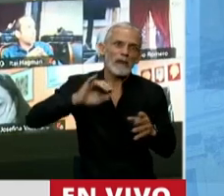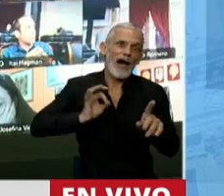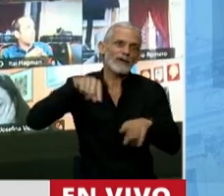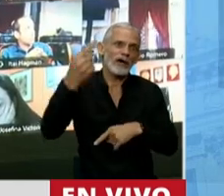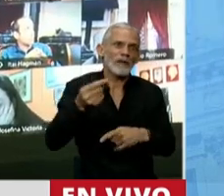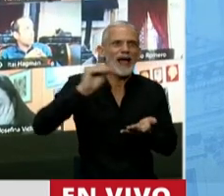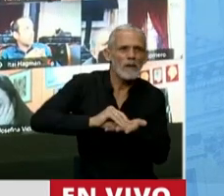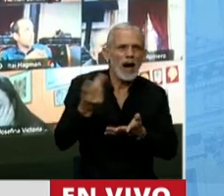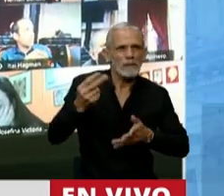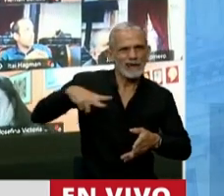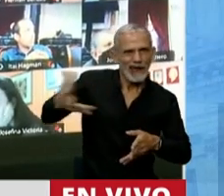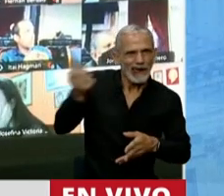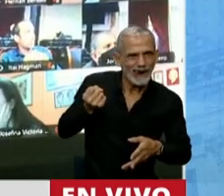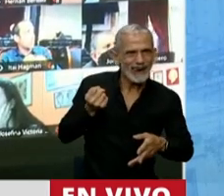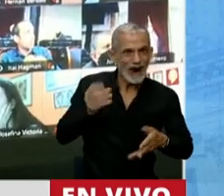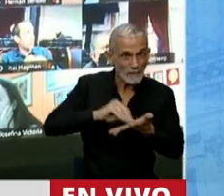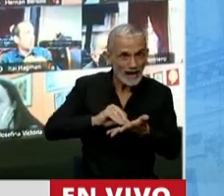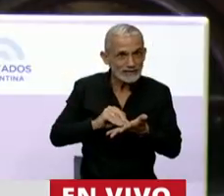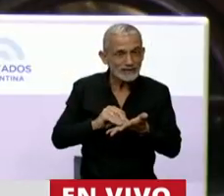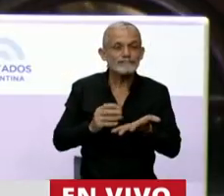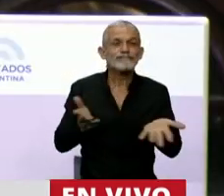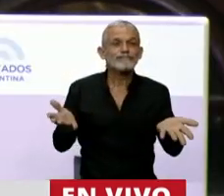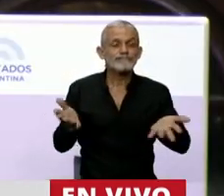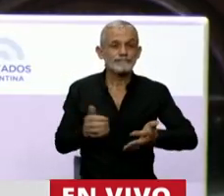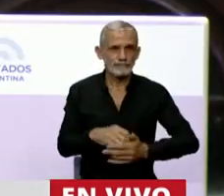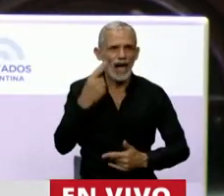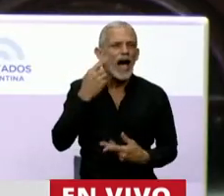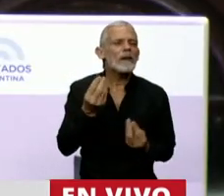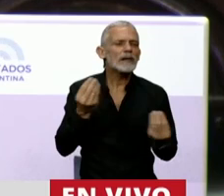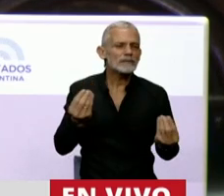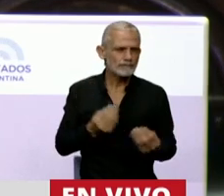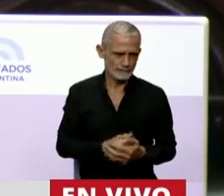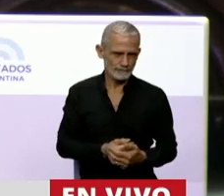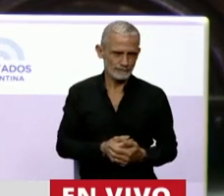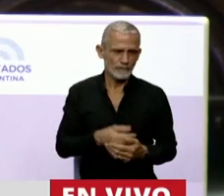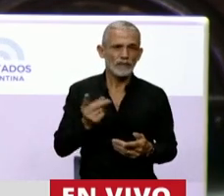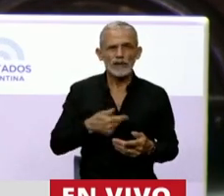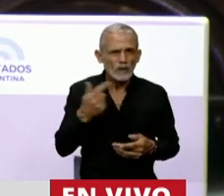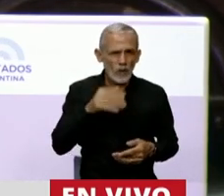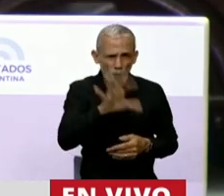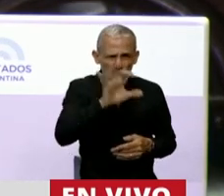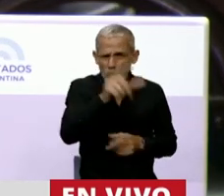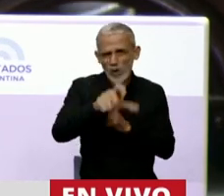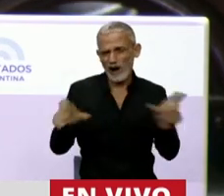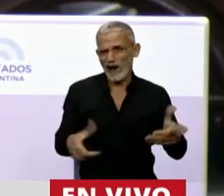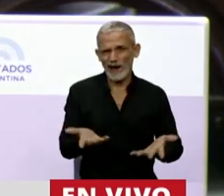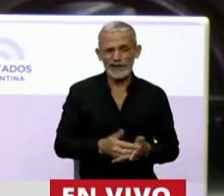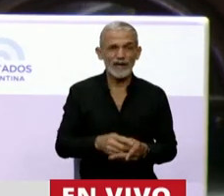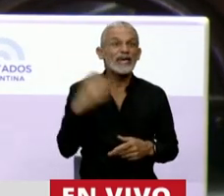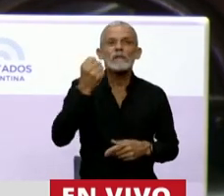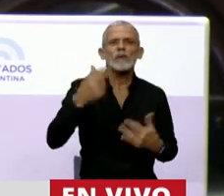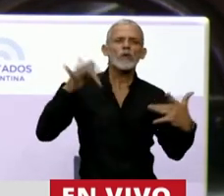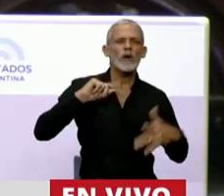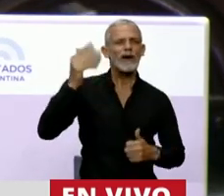año que viene para ver qué hacemos y vamos a ver haberle tomado el pelo a la gente. Claro, pero lo que importa es el